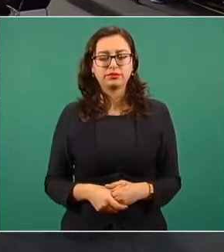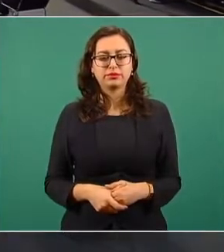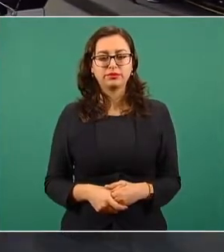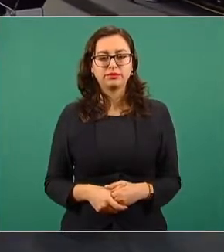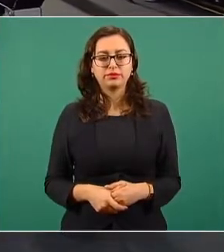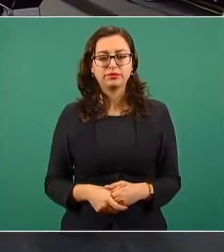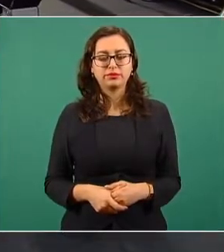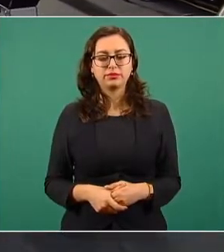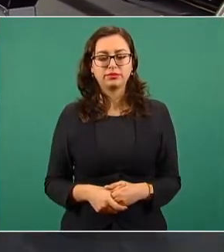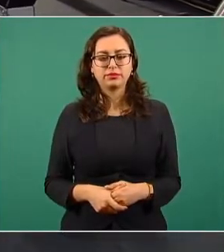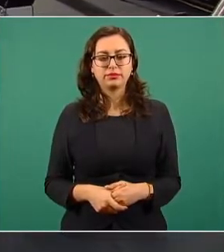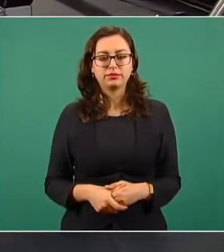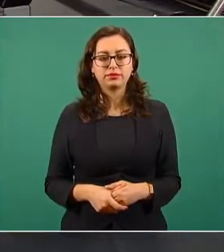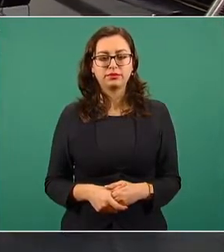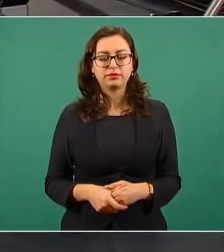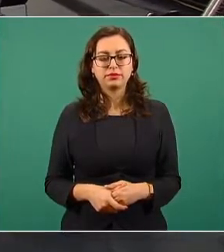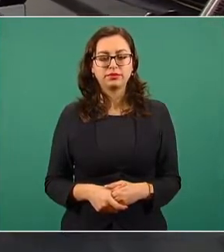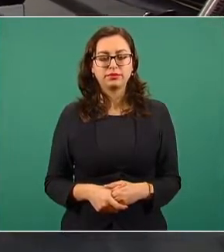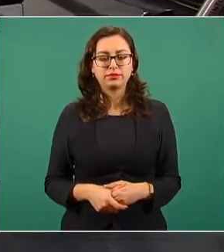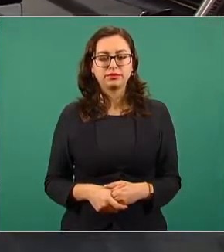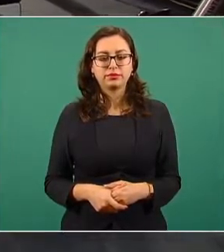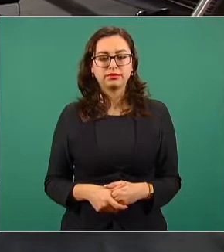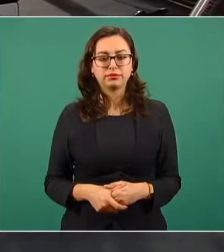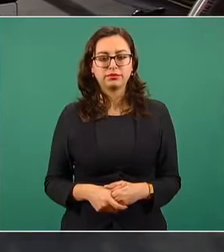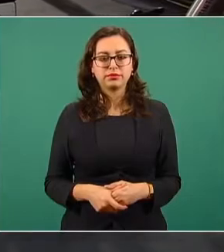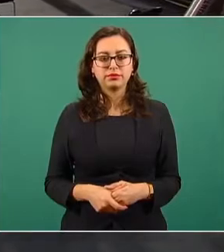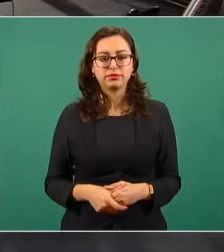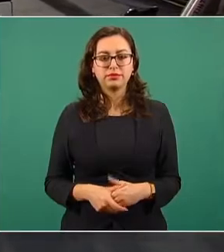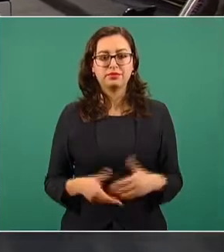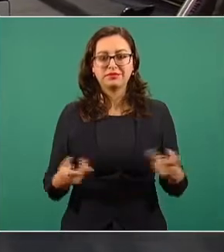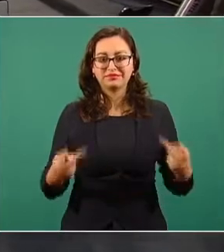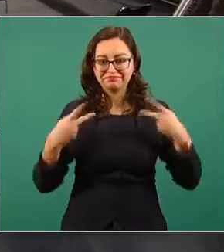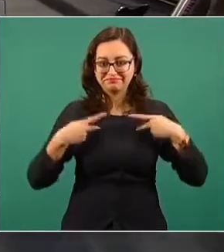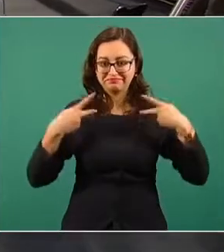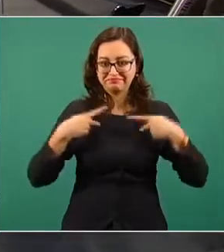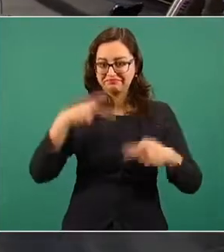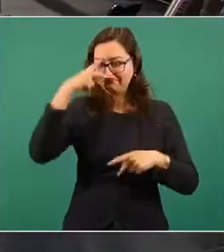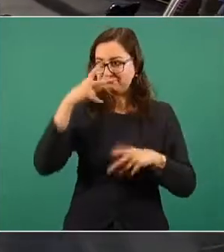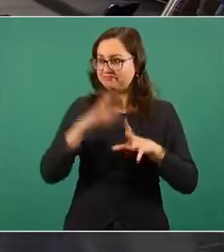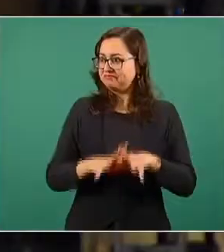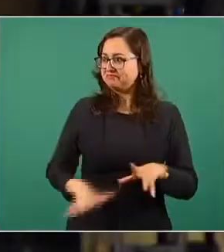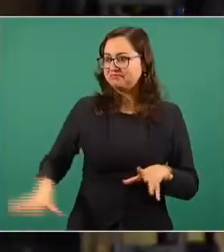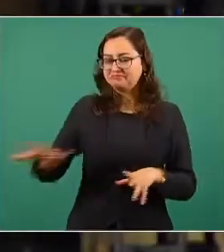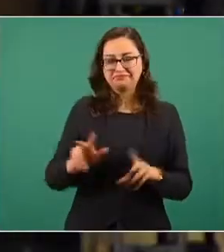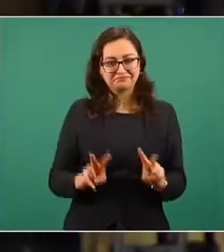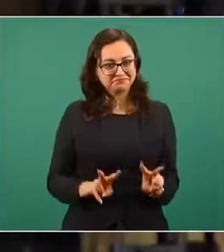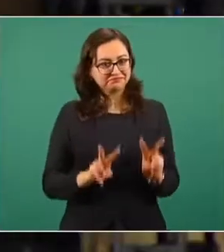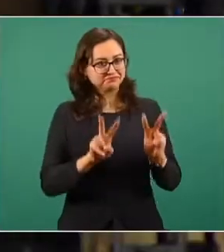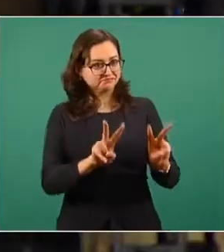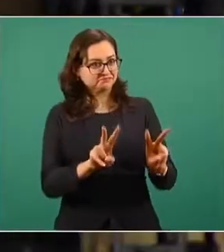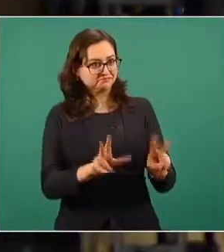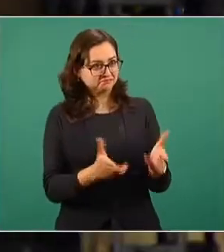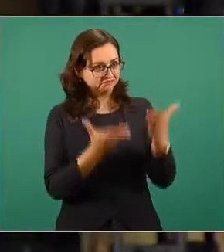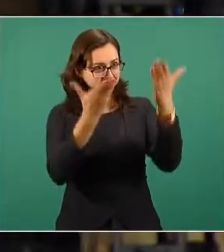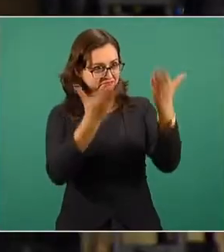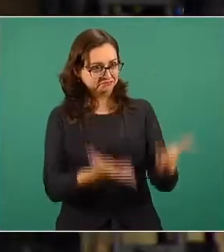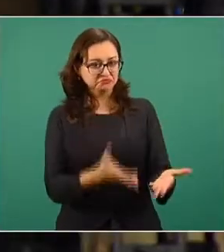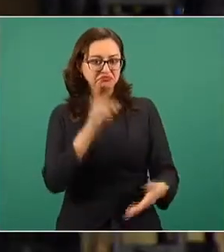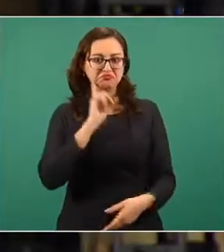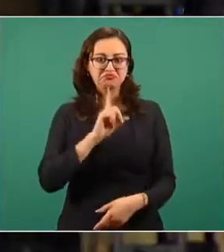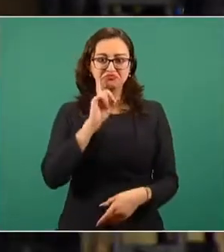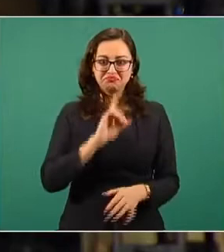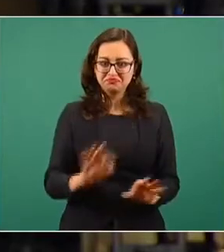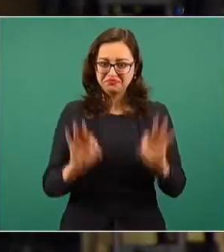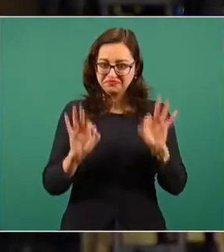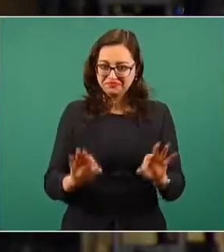Nos da gusto a los mexicanos tener una mujer aquí, segundo, porque eso hay un